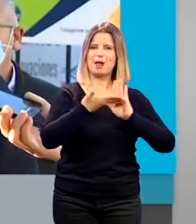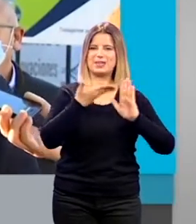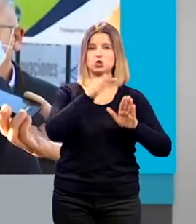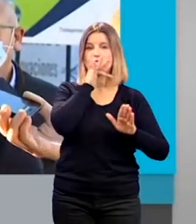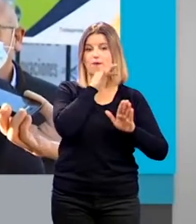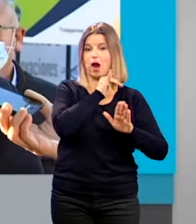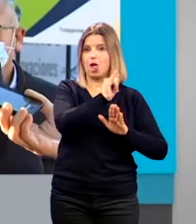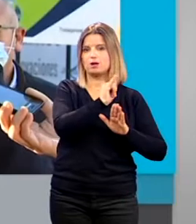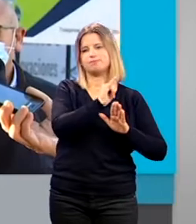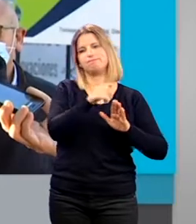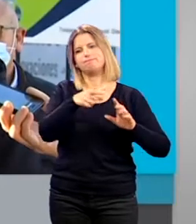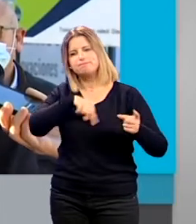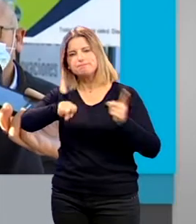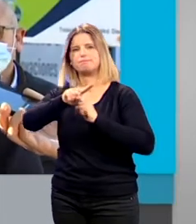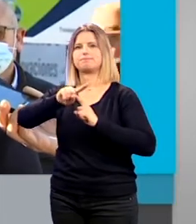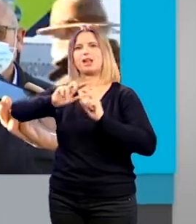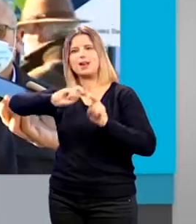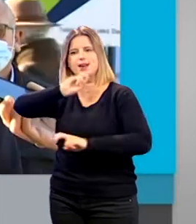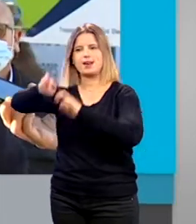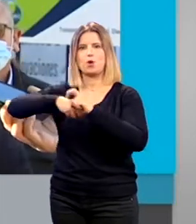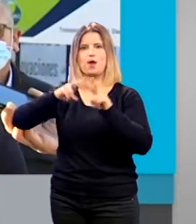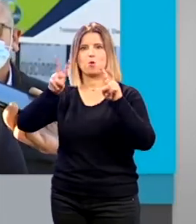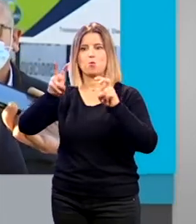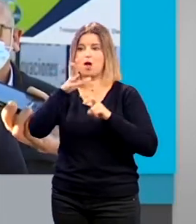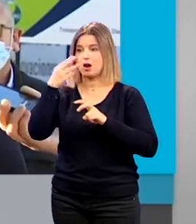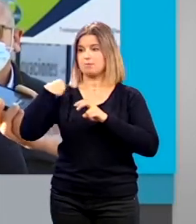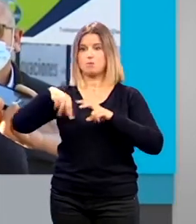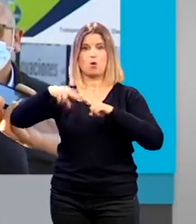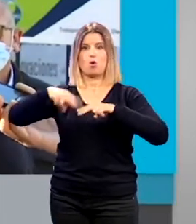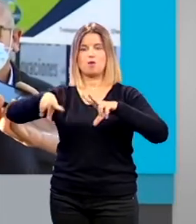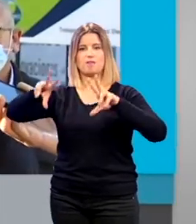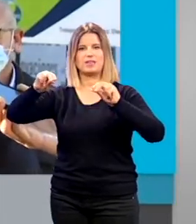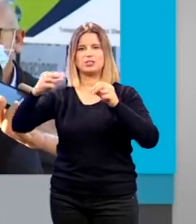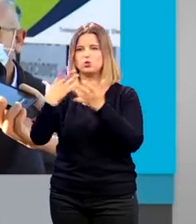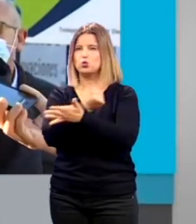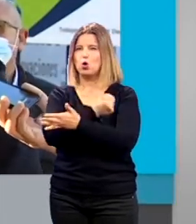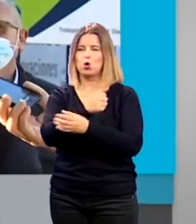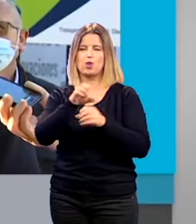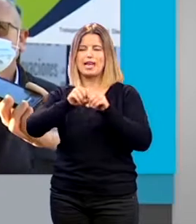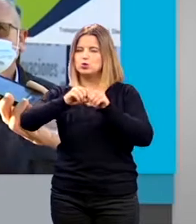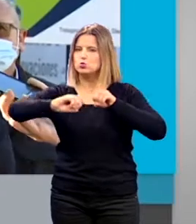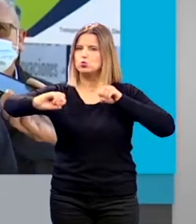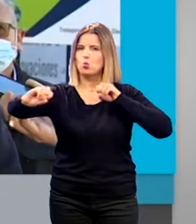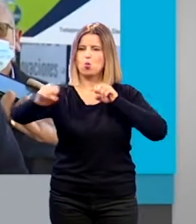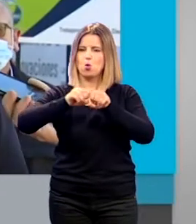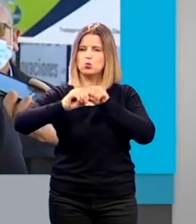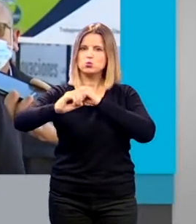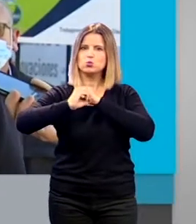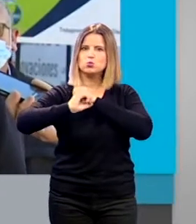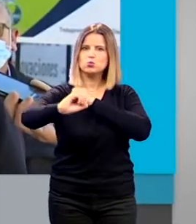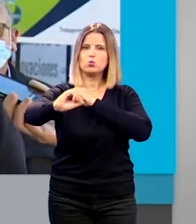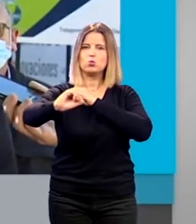fibrocemento y lo que hemos hecho ha sido renovar que acabamos de terminar la obra todas las conducciones pasándolo a lo que se llama